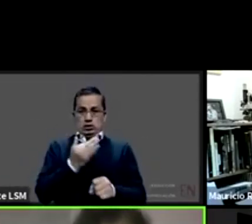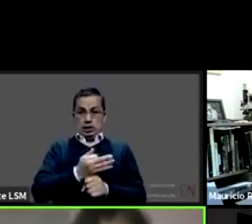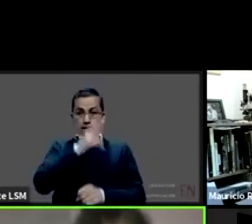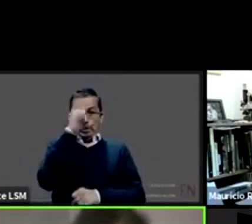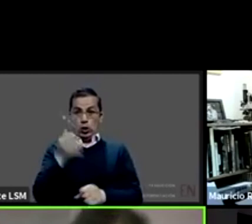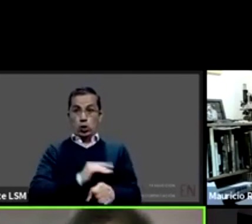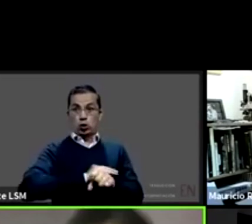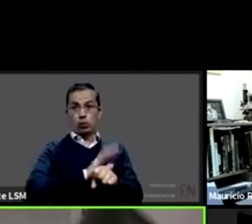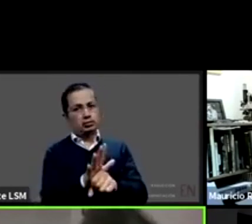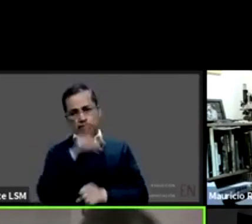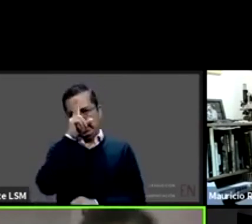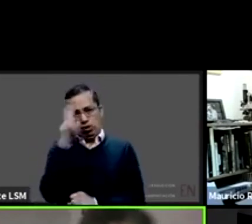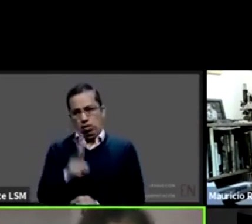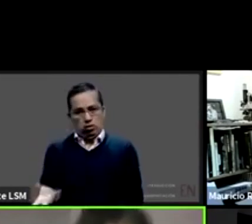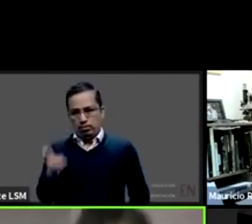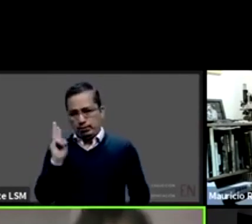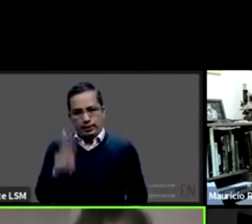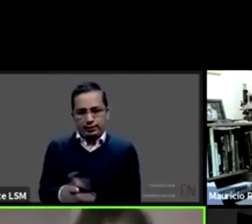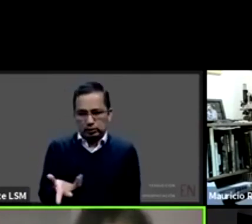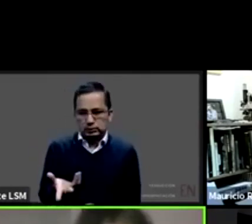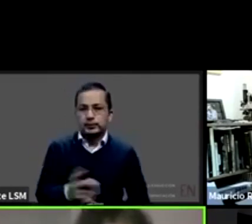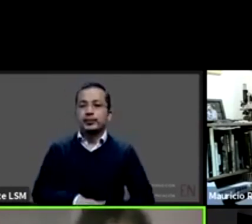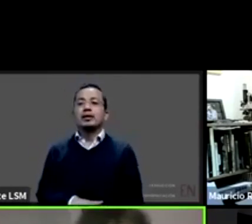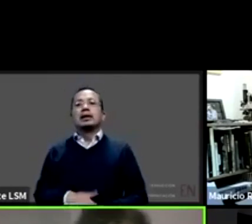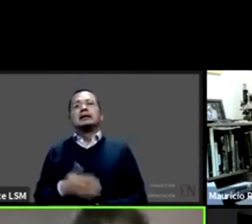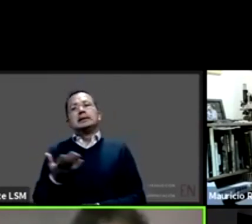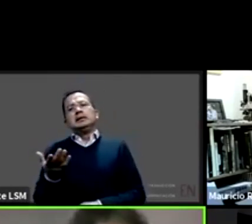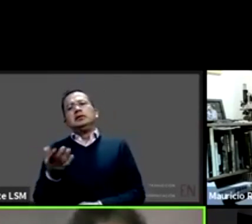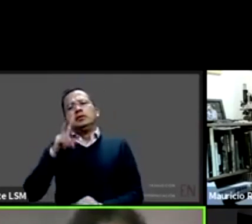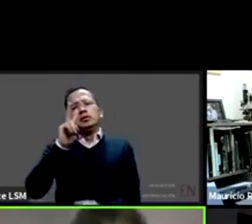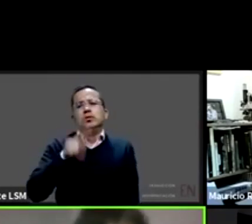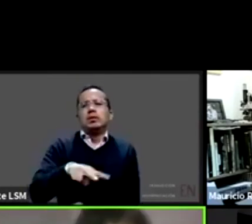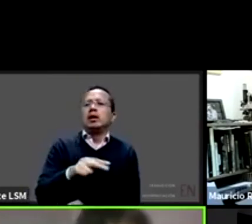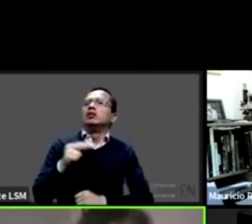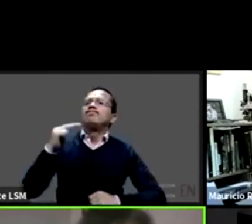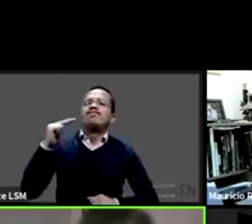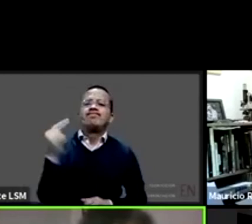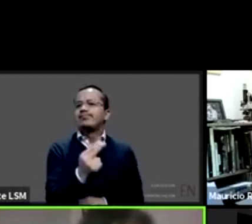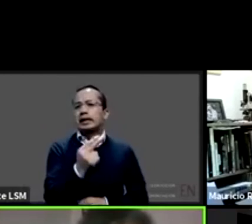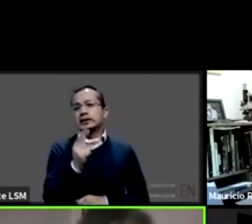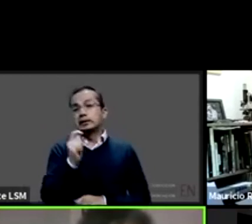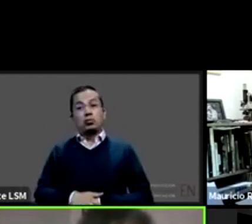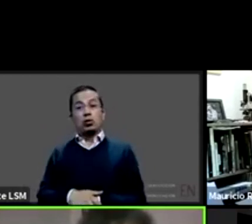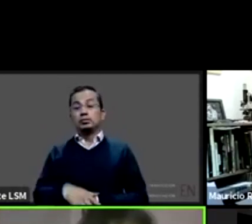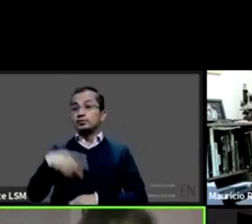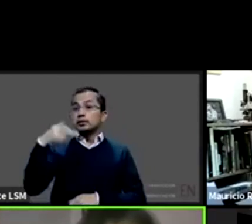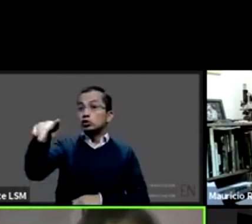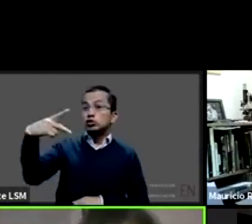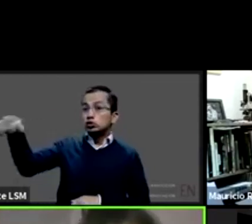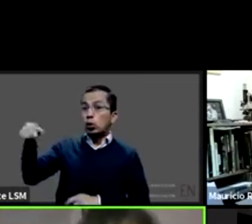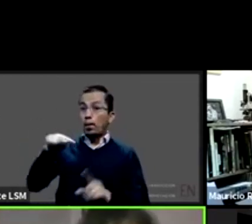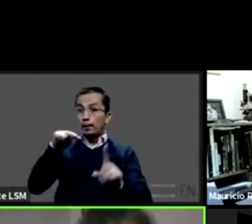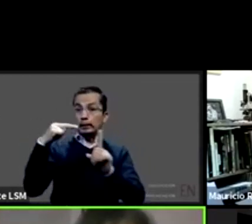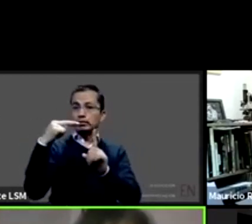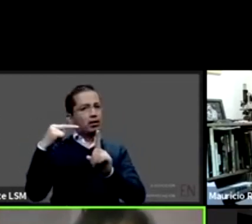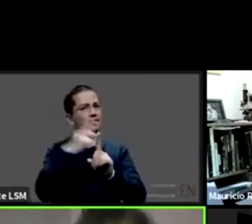lo es pero en esta no lo es y entonces pues se requiere una visión mucho más amplia alrededor de eso y